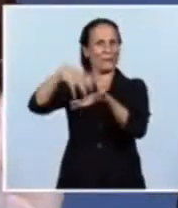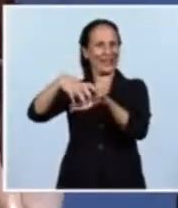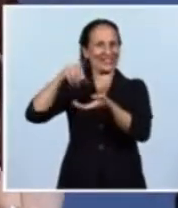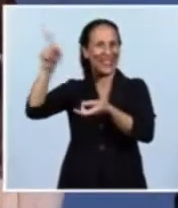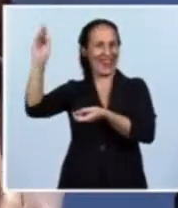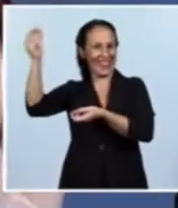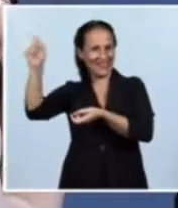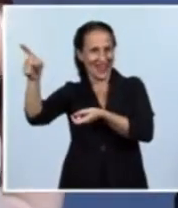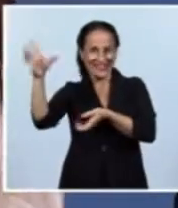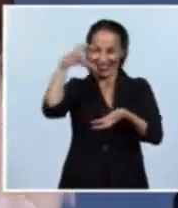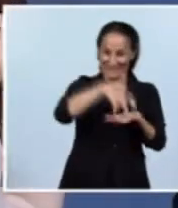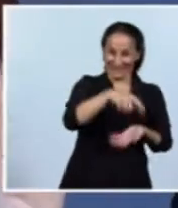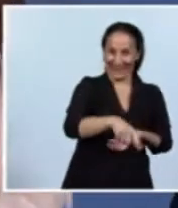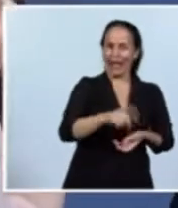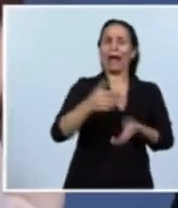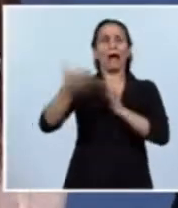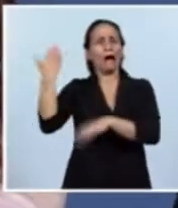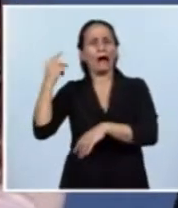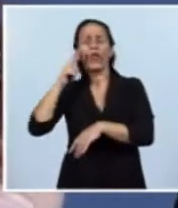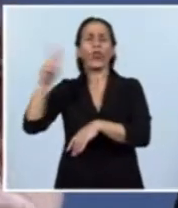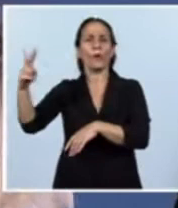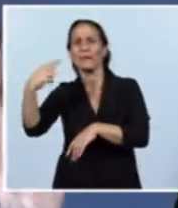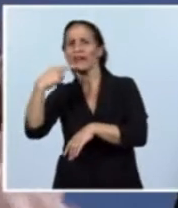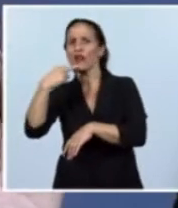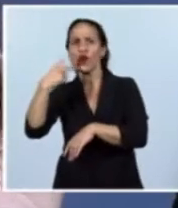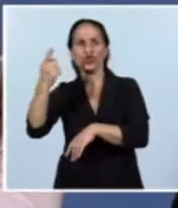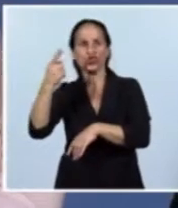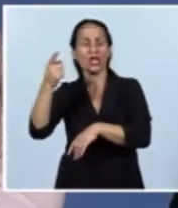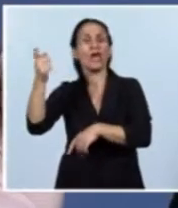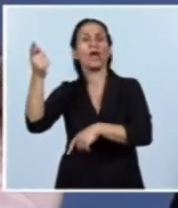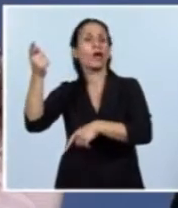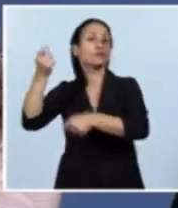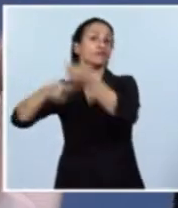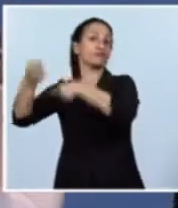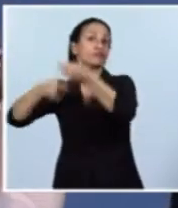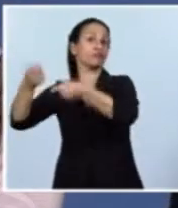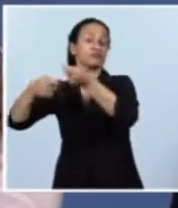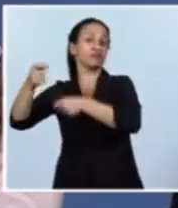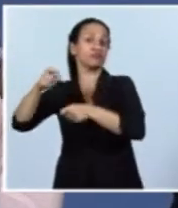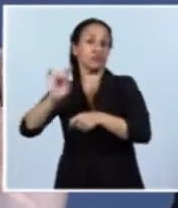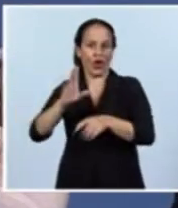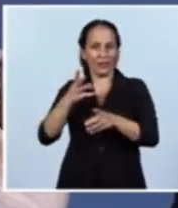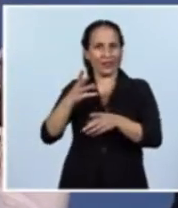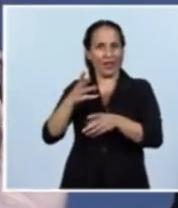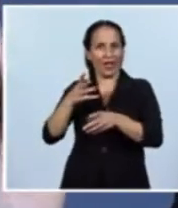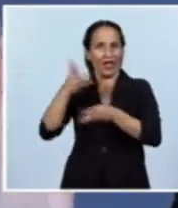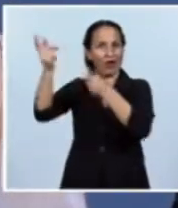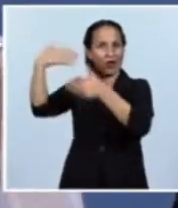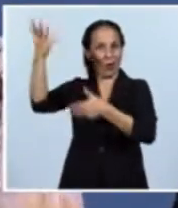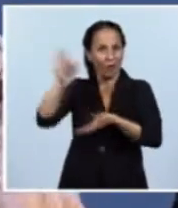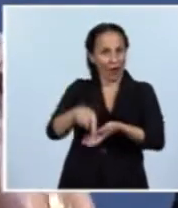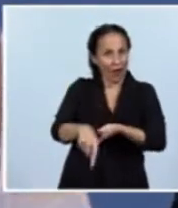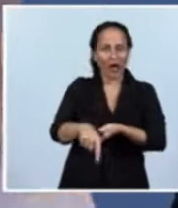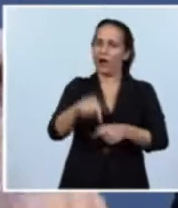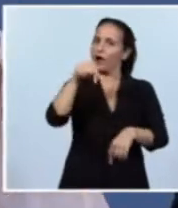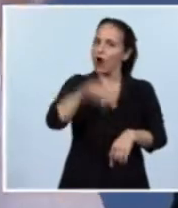brasilera que hasta el año 2011 era comercial porque solamente importaba, hoy